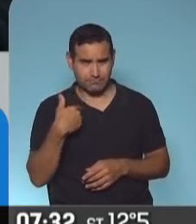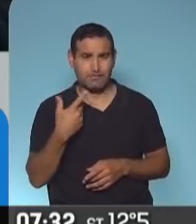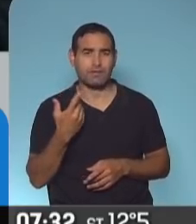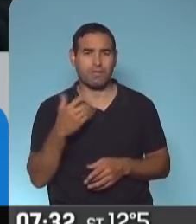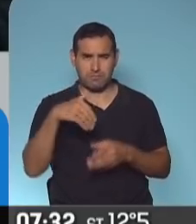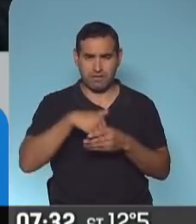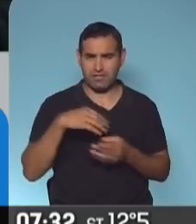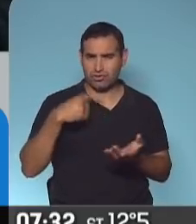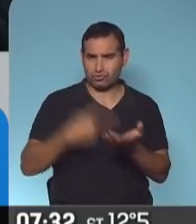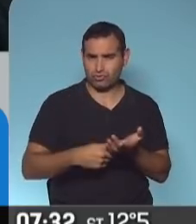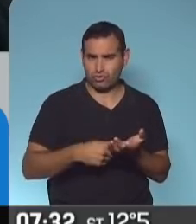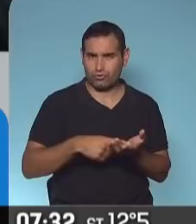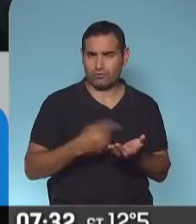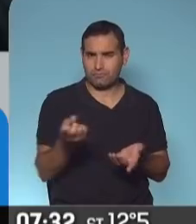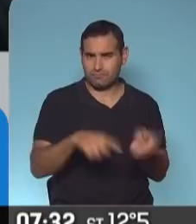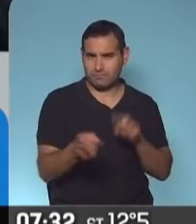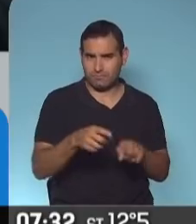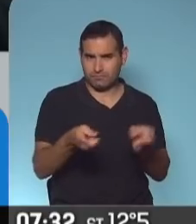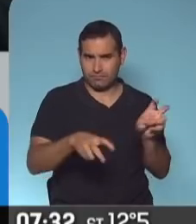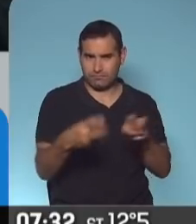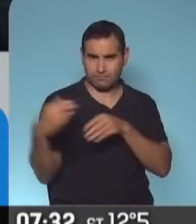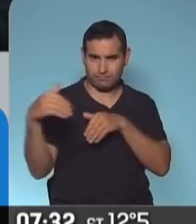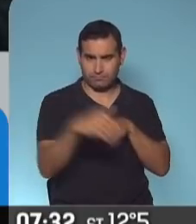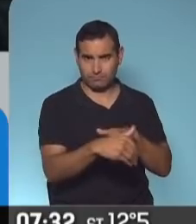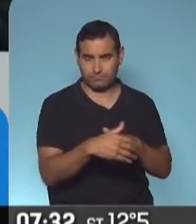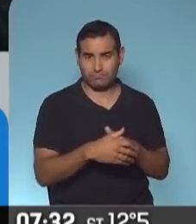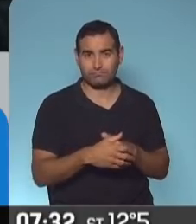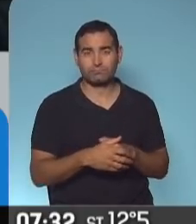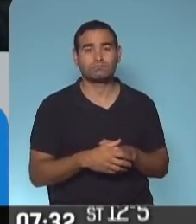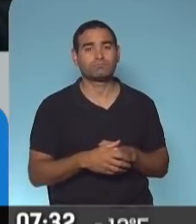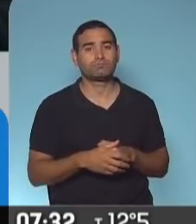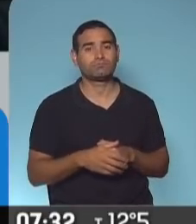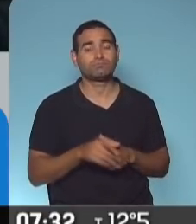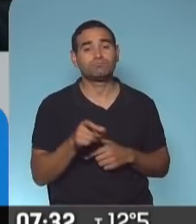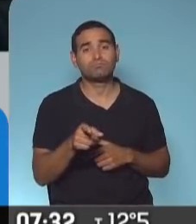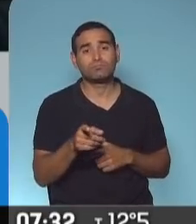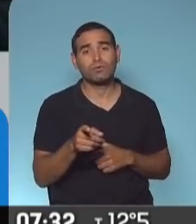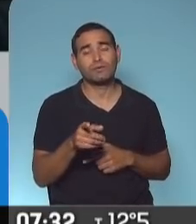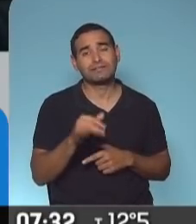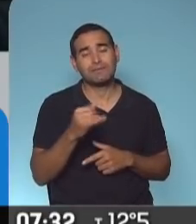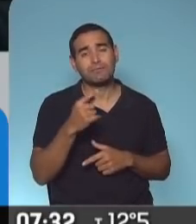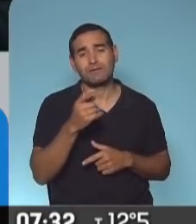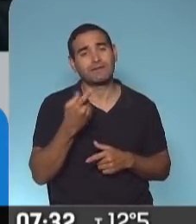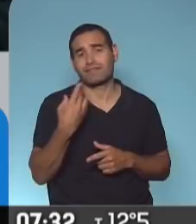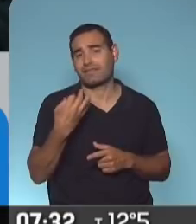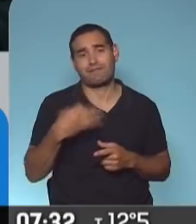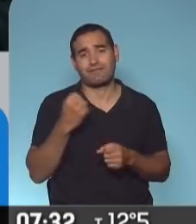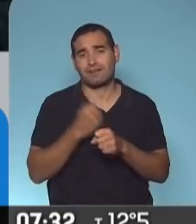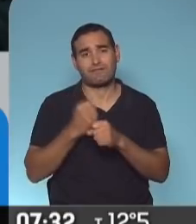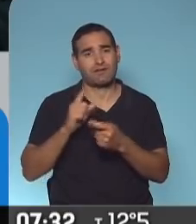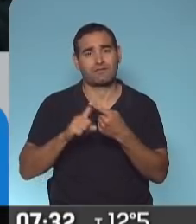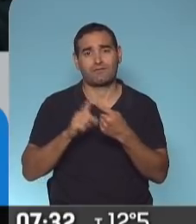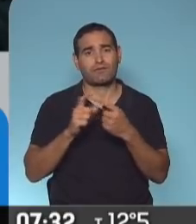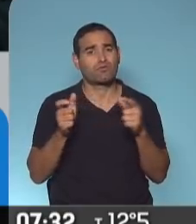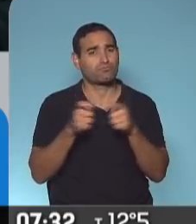subir a esta gente al colectivo y traerlos a Buenos Aires? En ese caso, es necesario trabajar de forma coordinada con el Comité